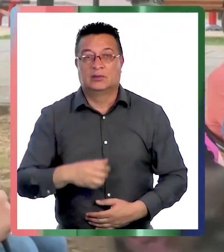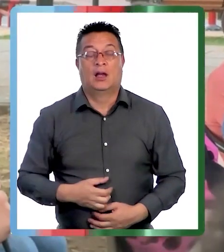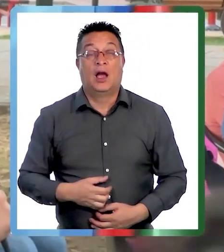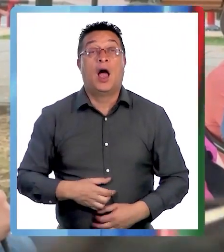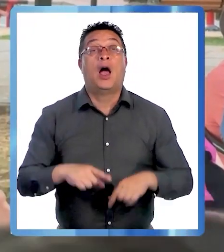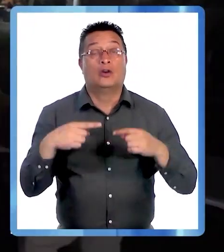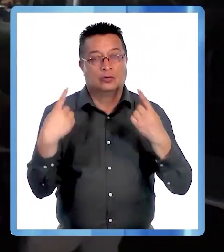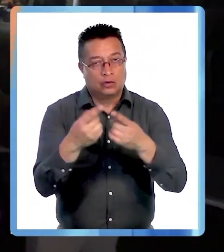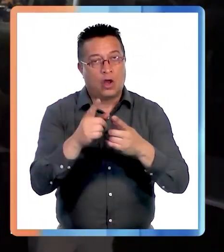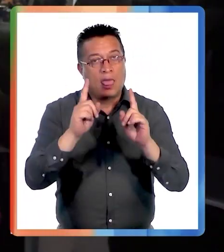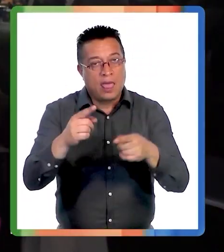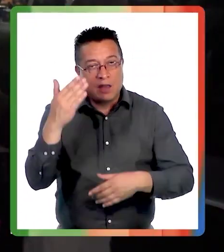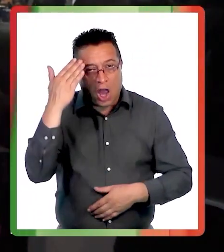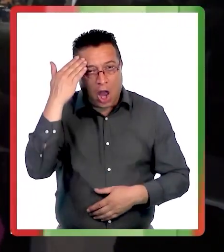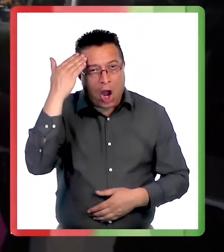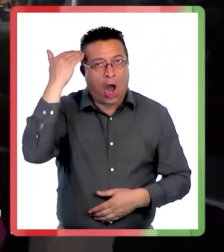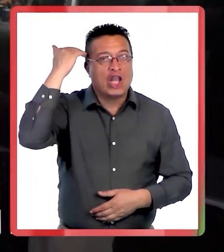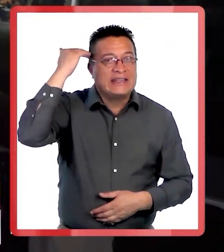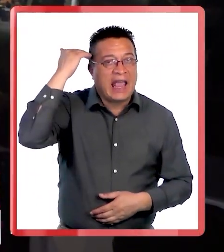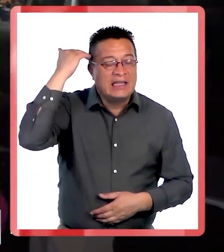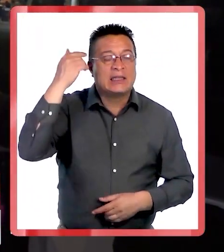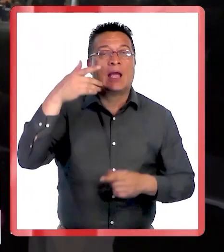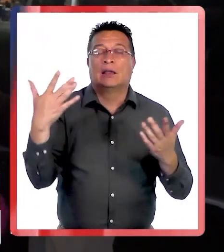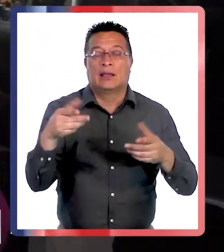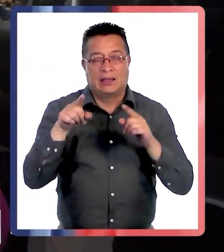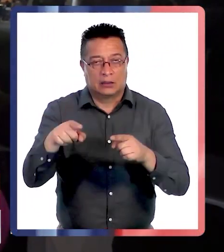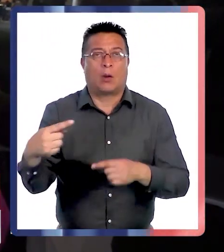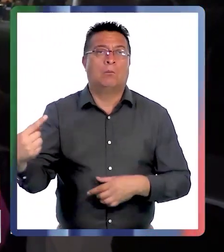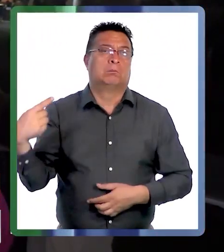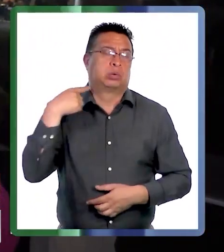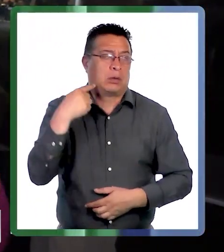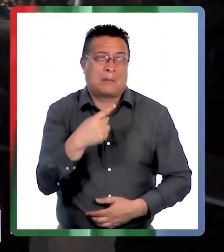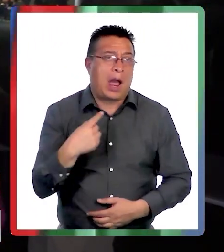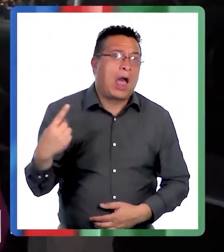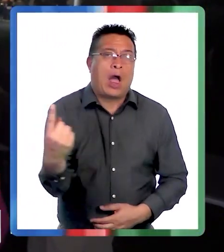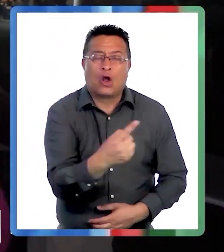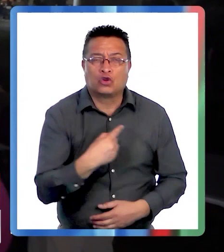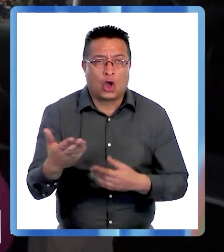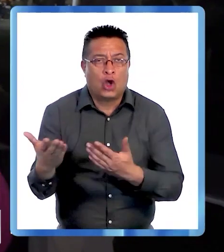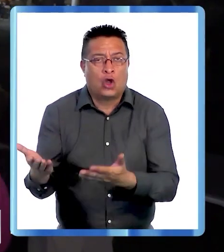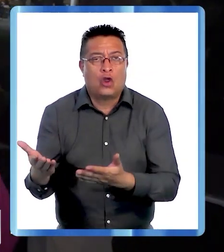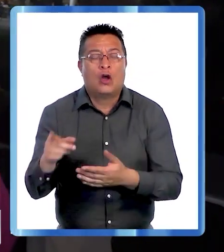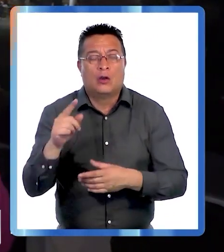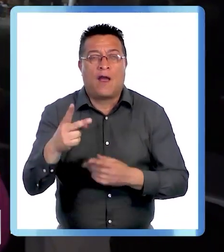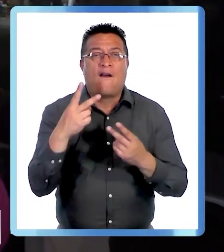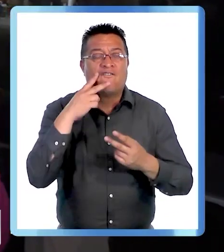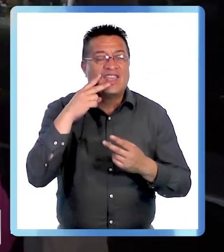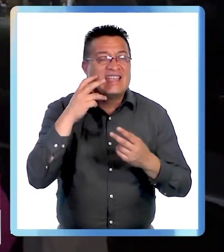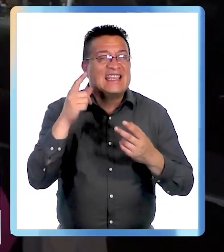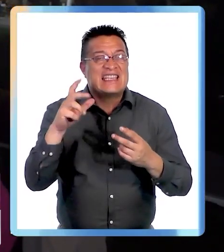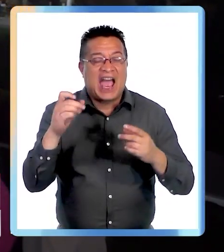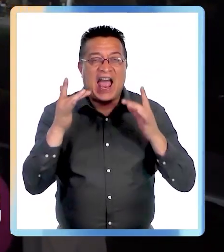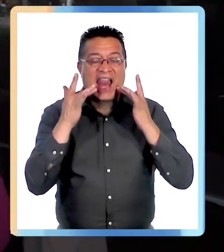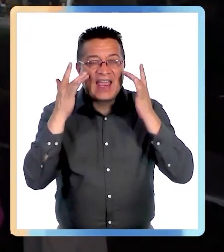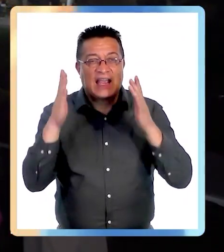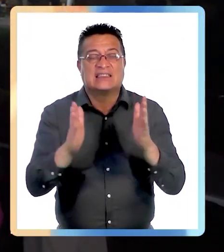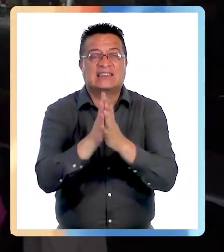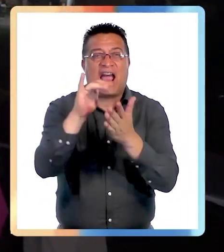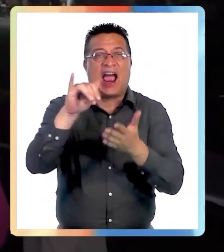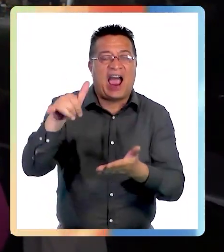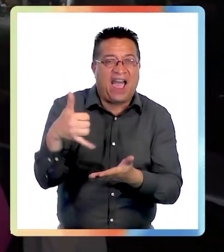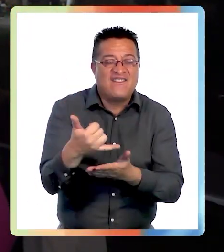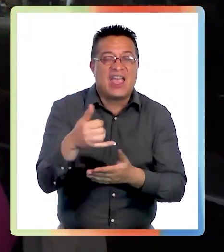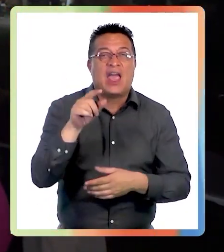tomemos conciencia de una vez por todas de que esto nos va a afectar a todos, todo Villa Alegre, San Javier, Hierbas